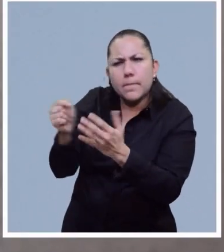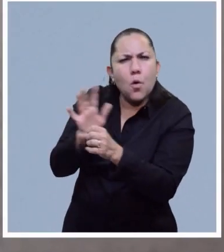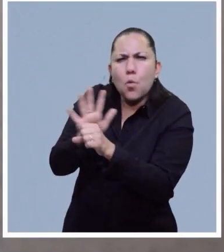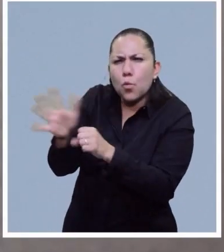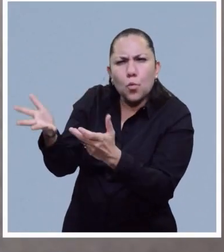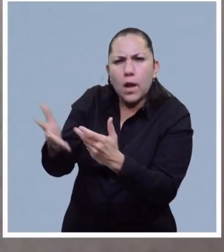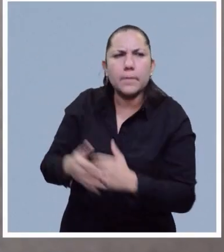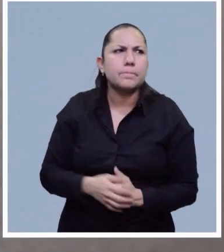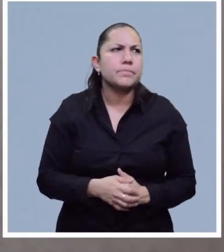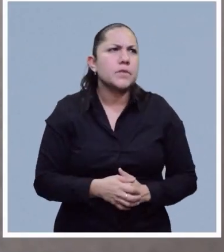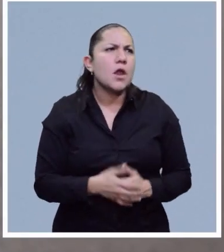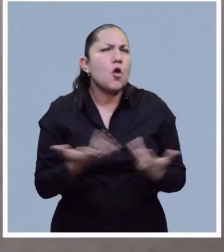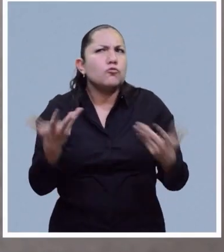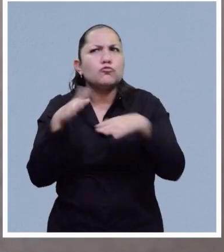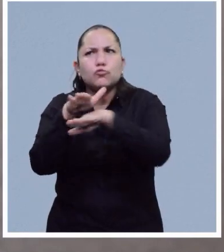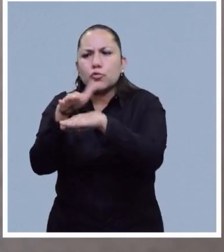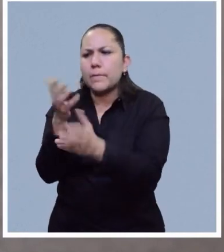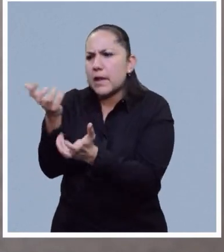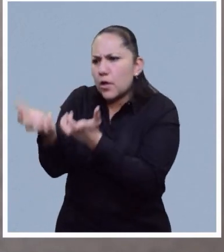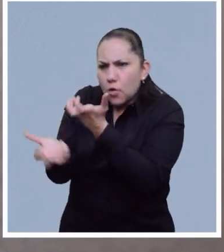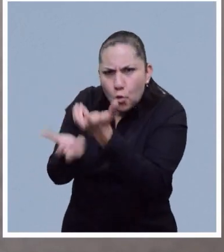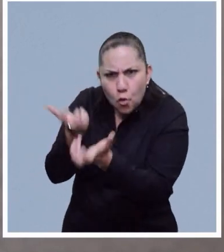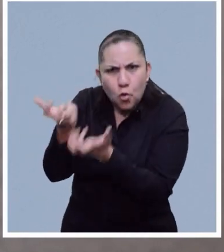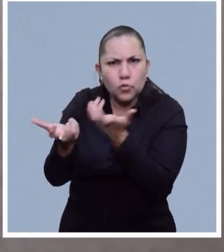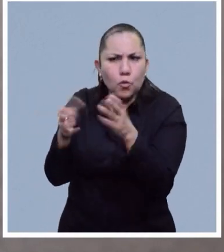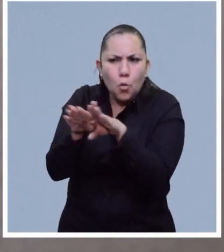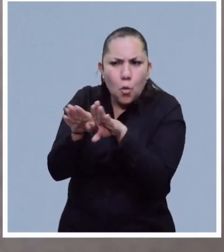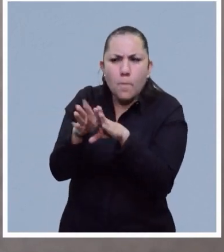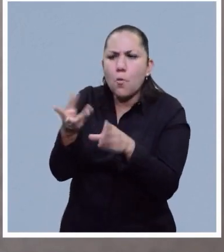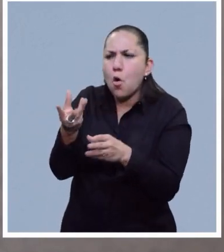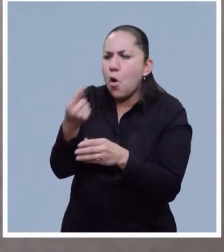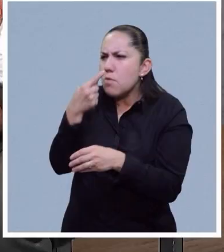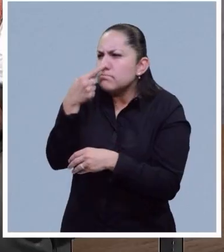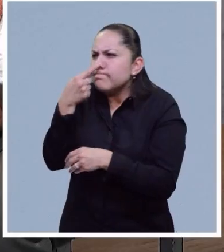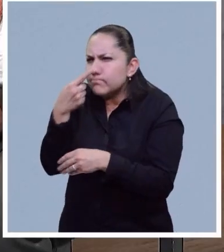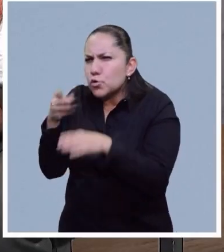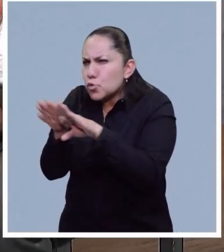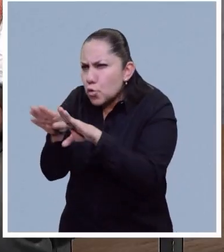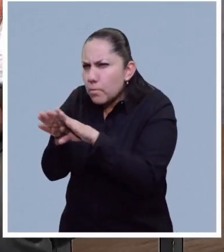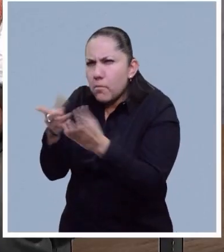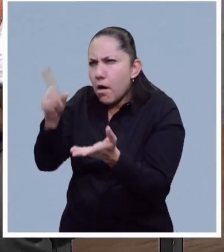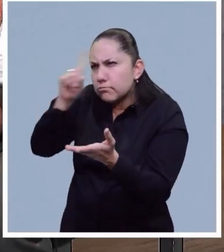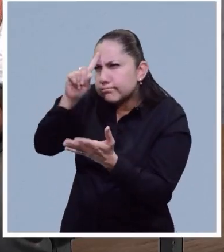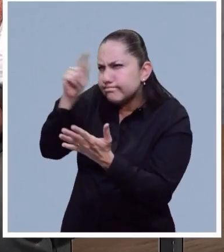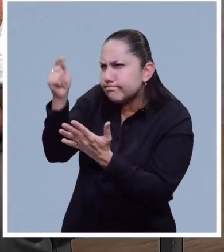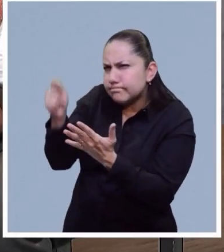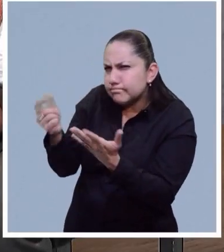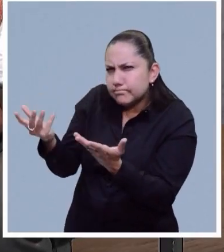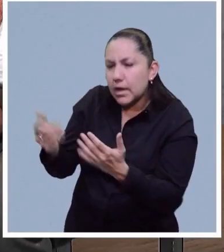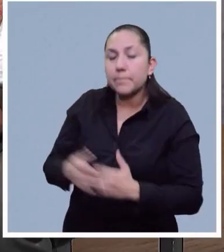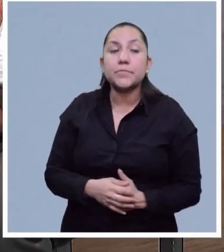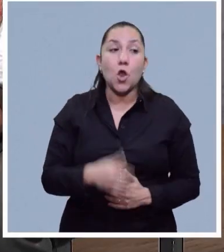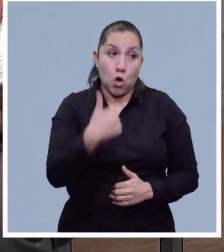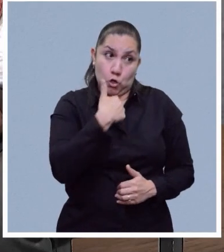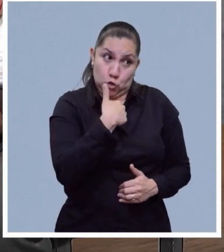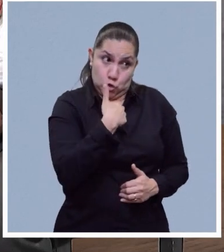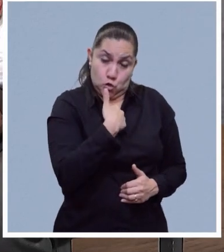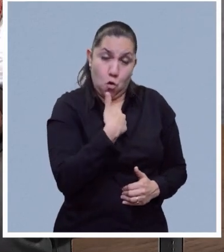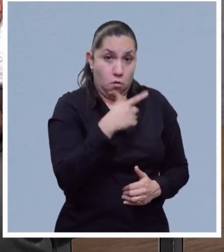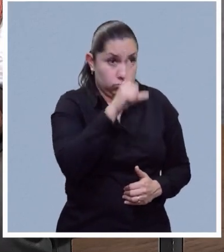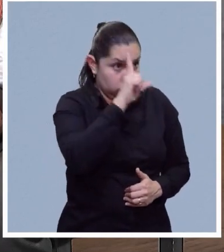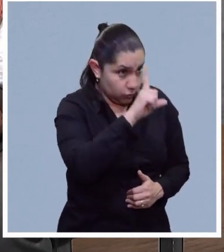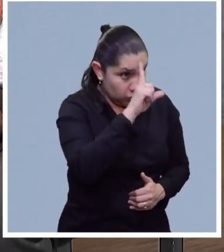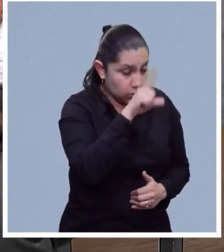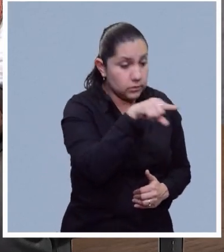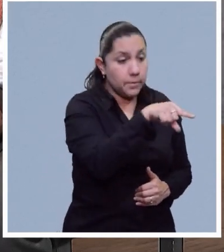Recomendaciones. Así es, en la parte de cocción, del olor incluso. Ok. Yo recomiendo consumir huevo no